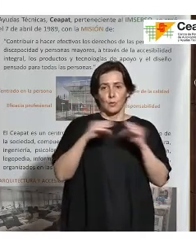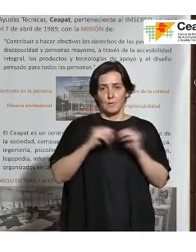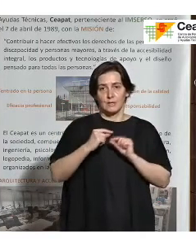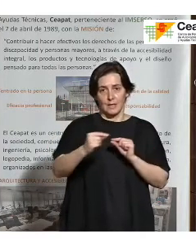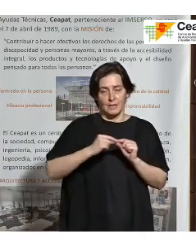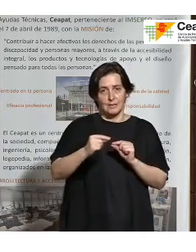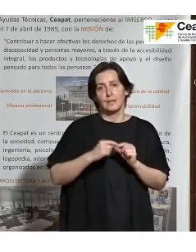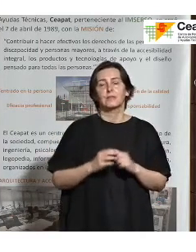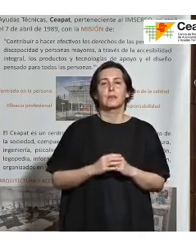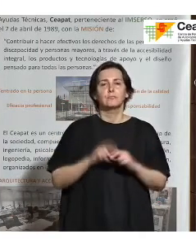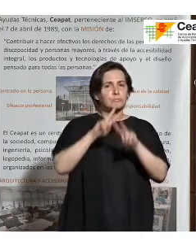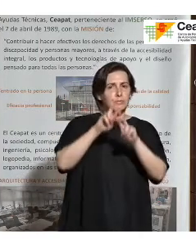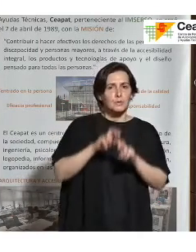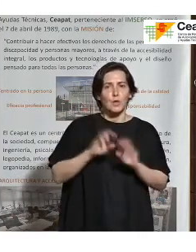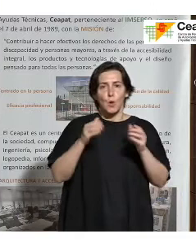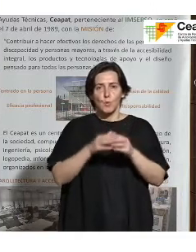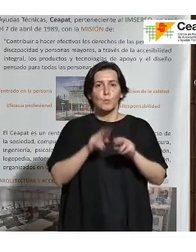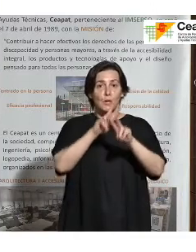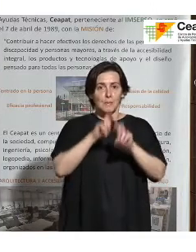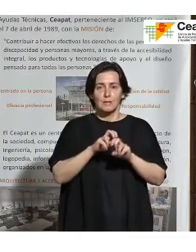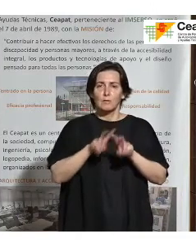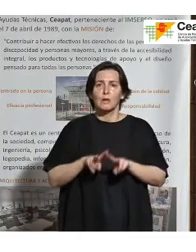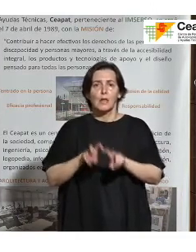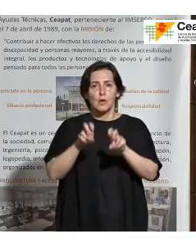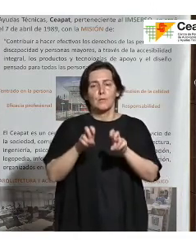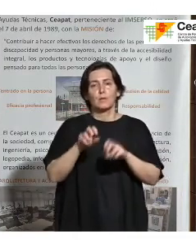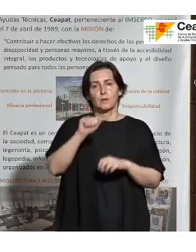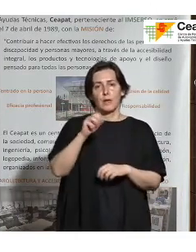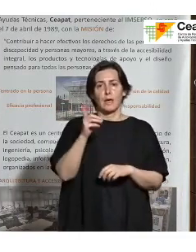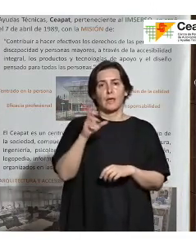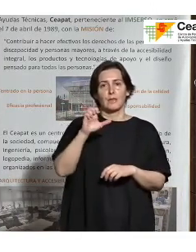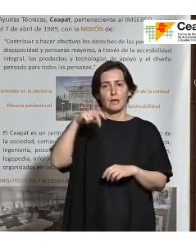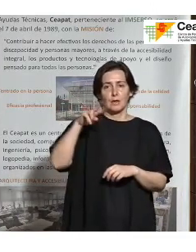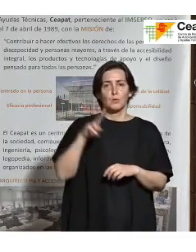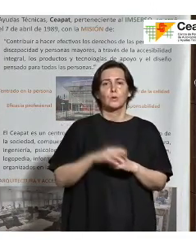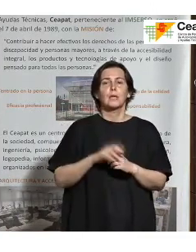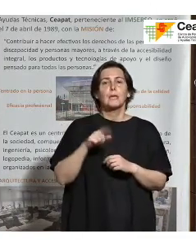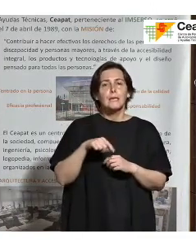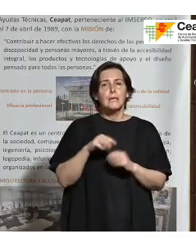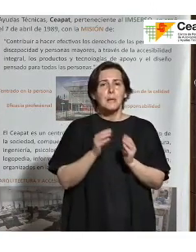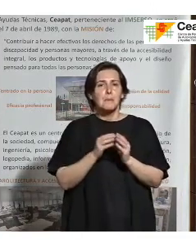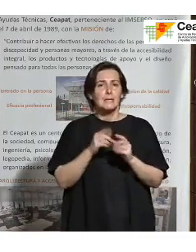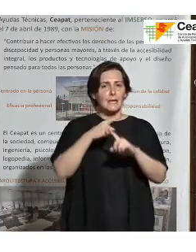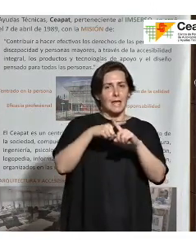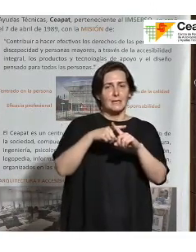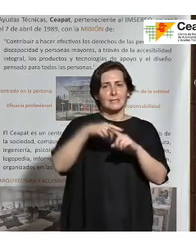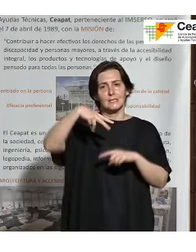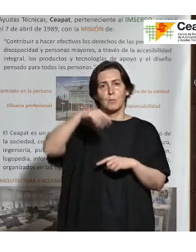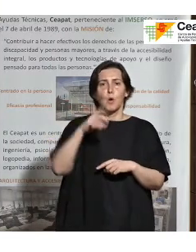investigador de los grupos de investigación e innovación, ADENU y MINIX Módula,